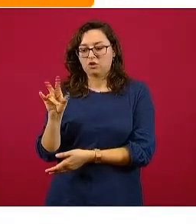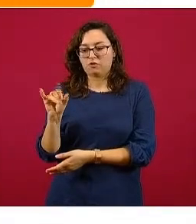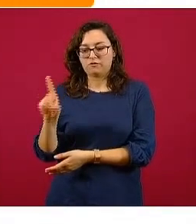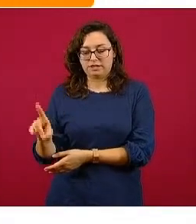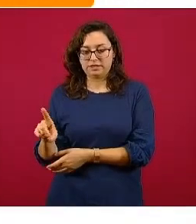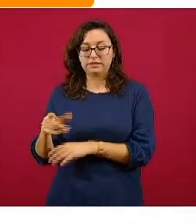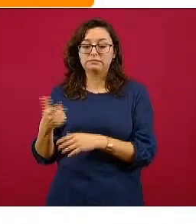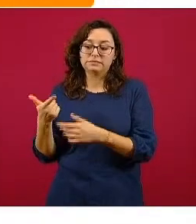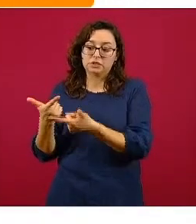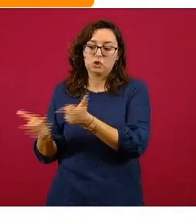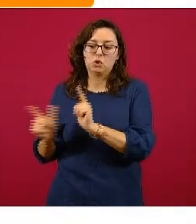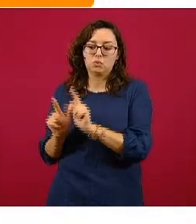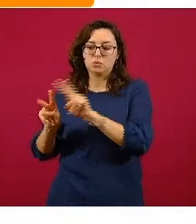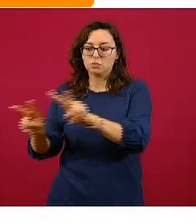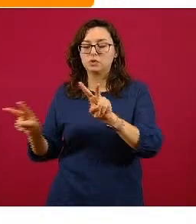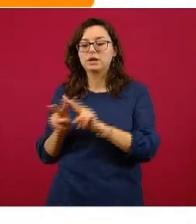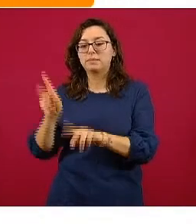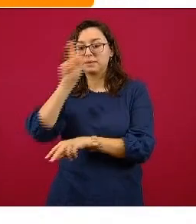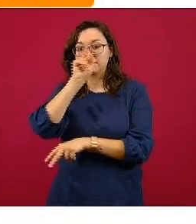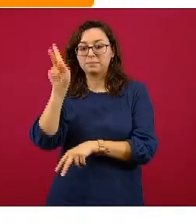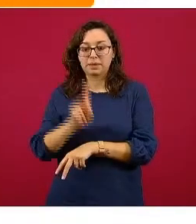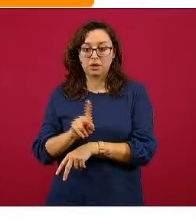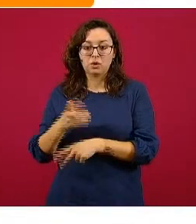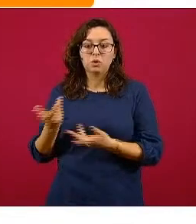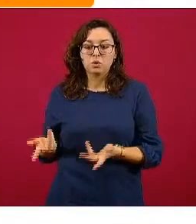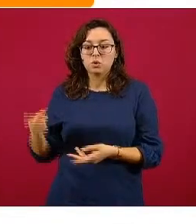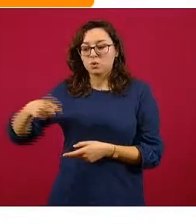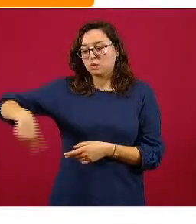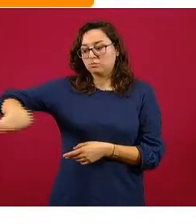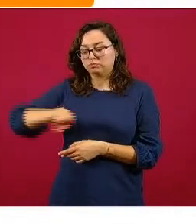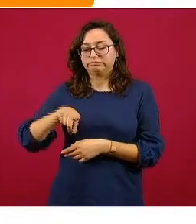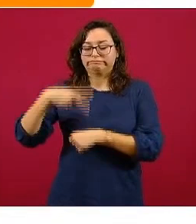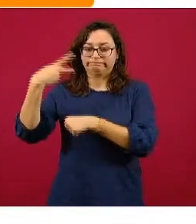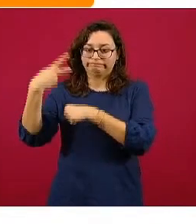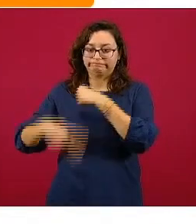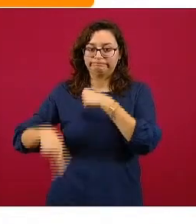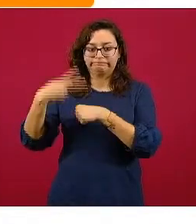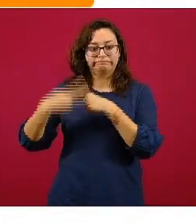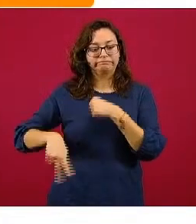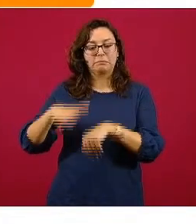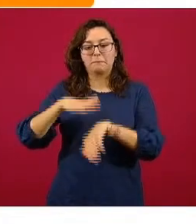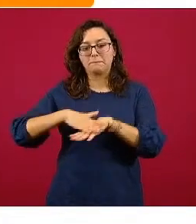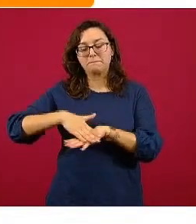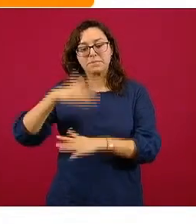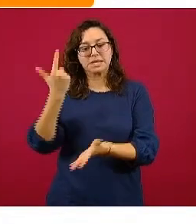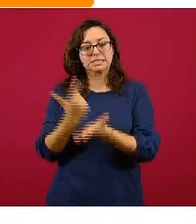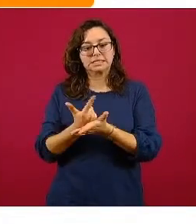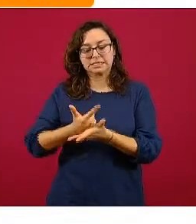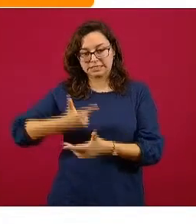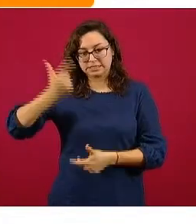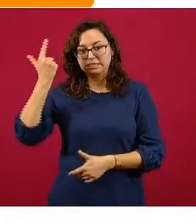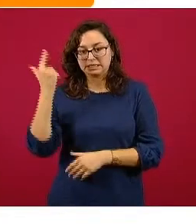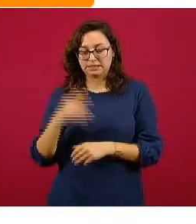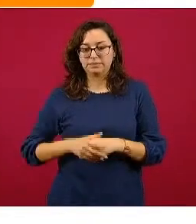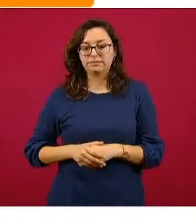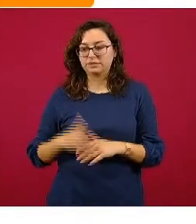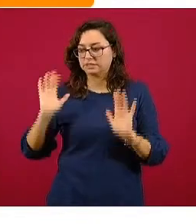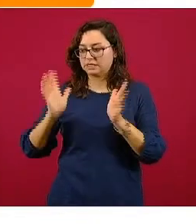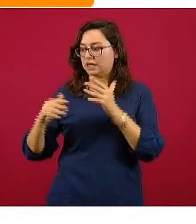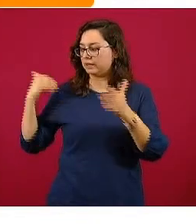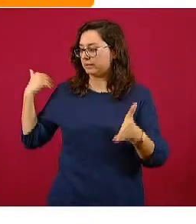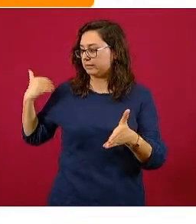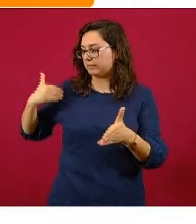en los grupos vulnerables que son considerados de riesgo con las comorbilidades y factores que ya hemos estado